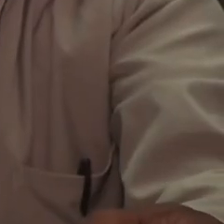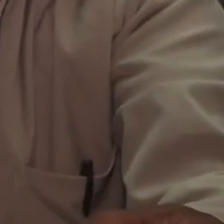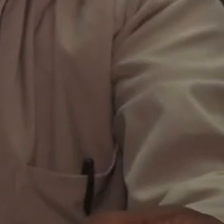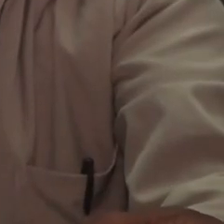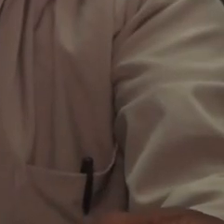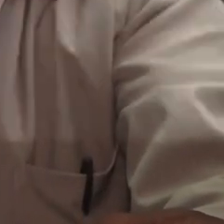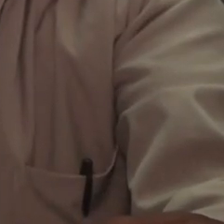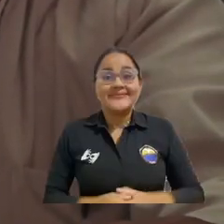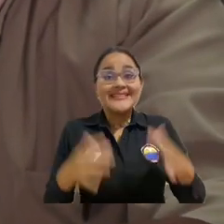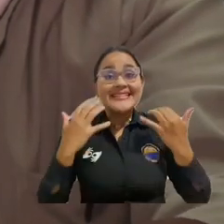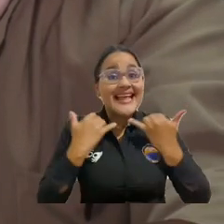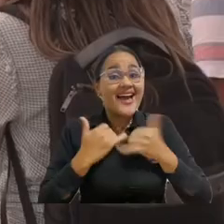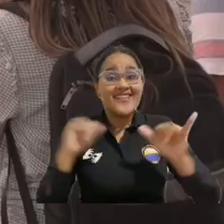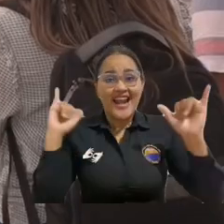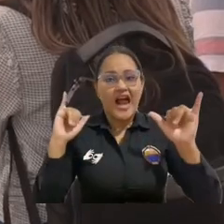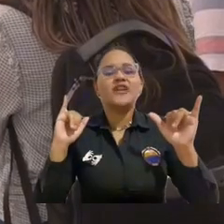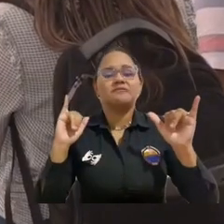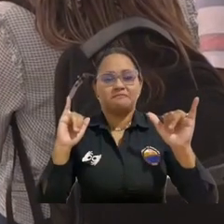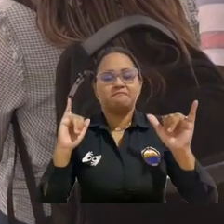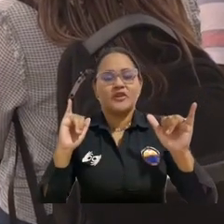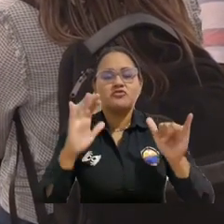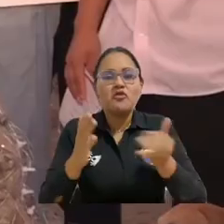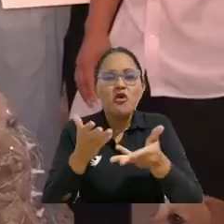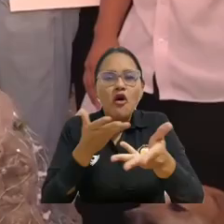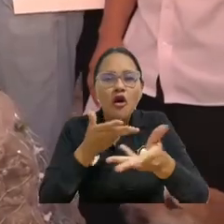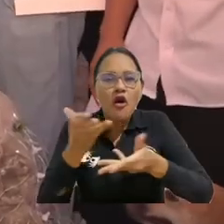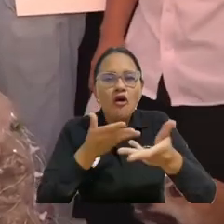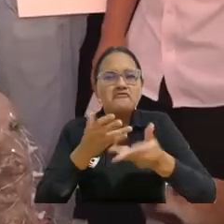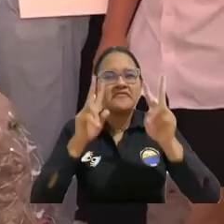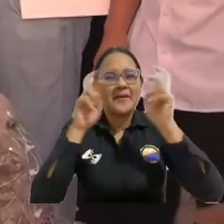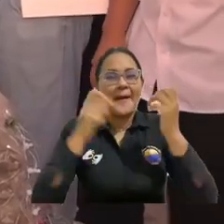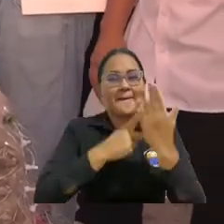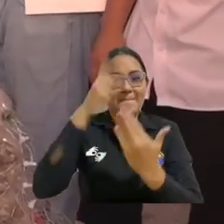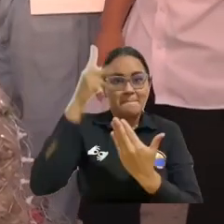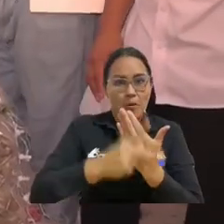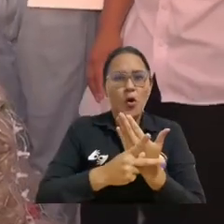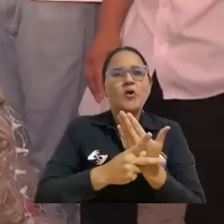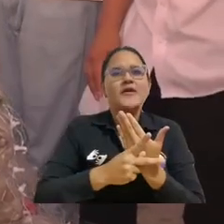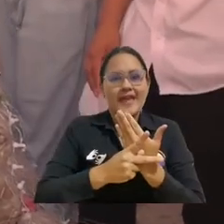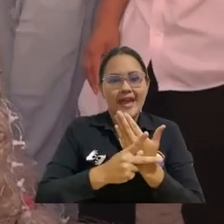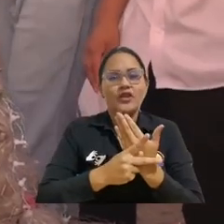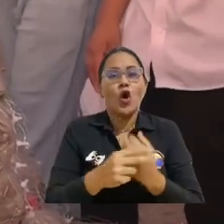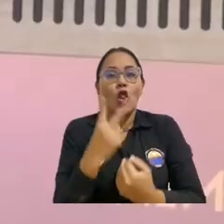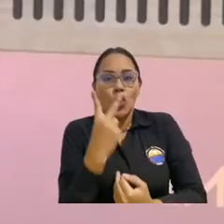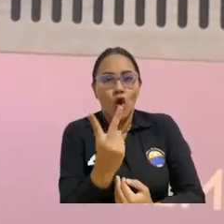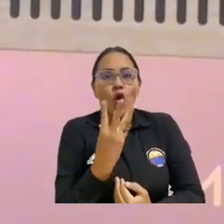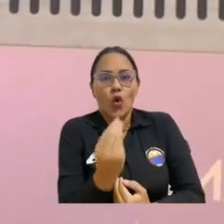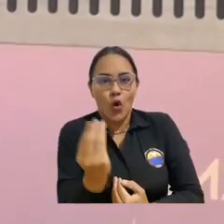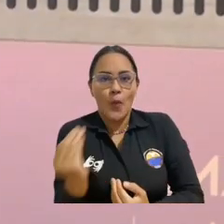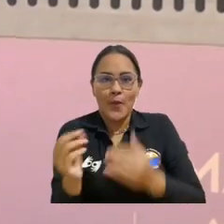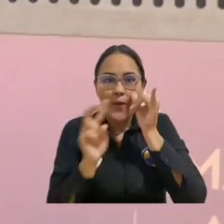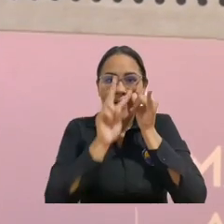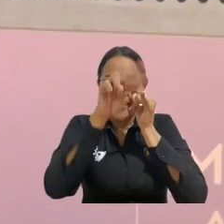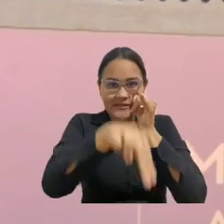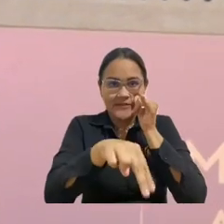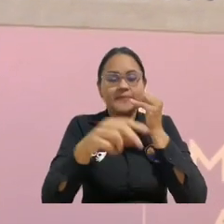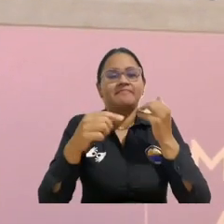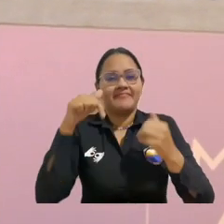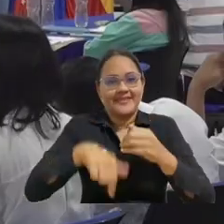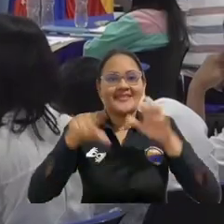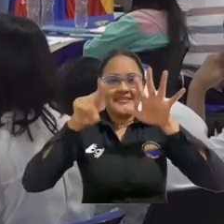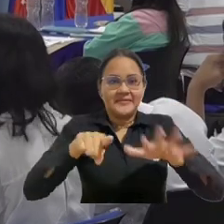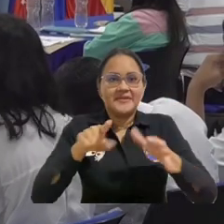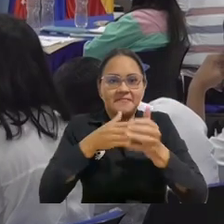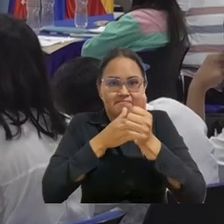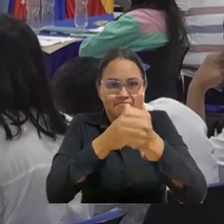Música Hemos finalizado nuestra jornada de socialización de los proyectos integradores. Dos grupos de introducción a la ingeniería civil que orientamos